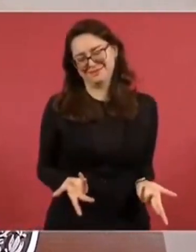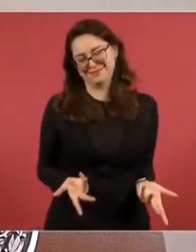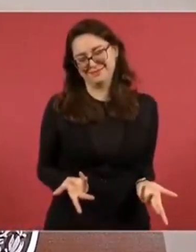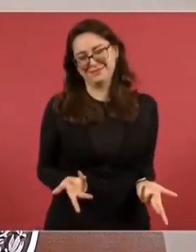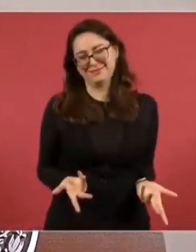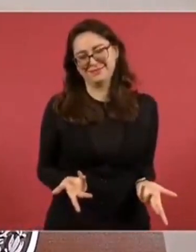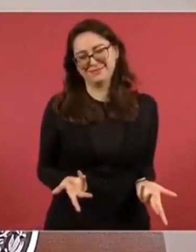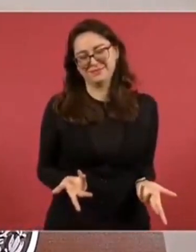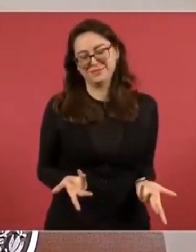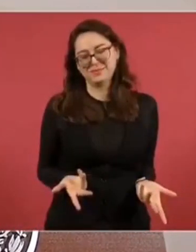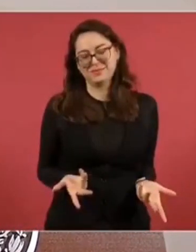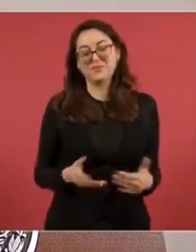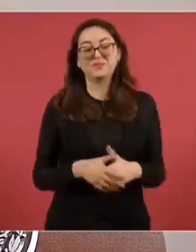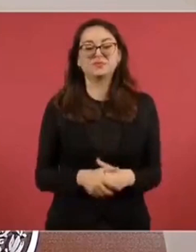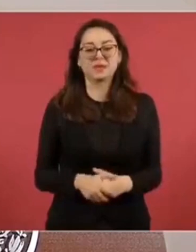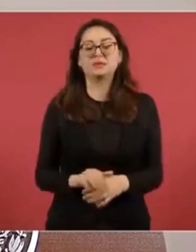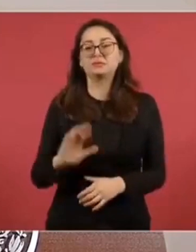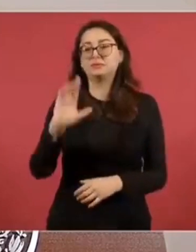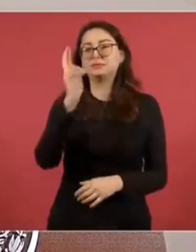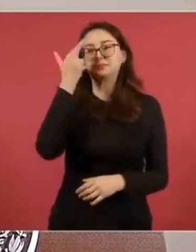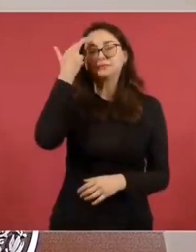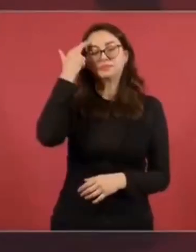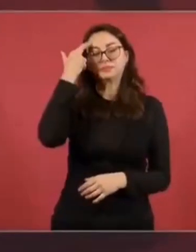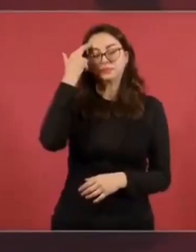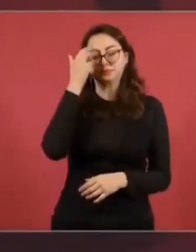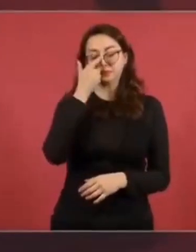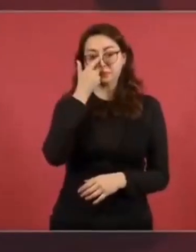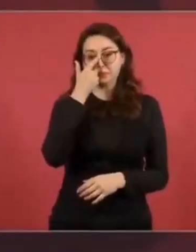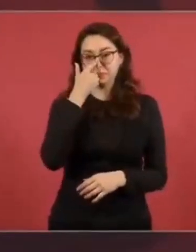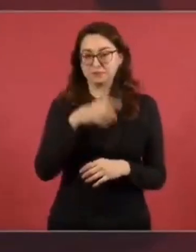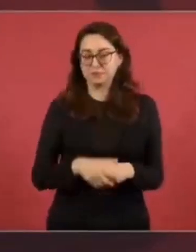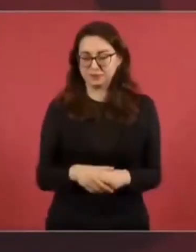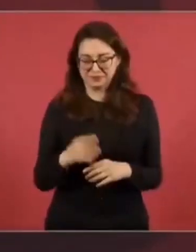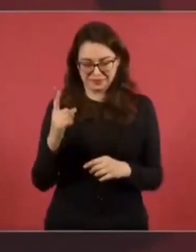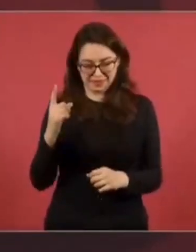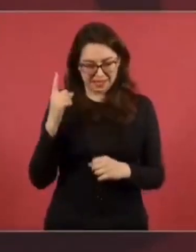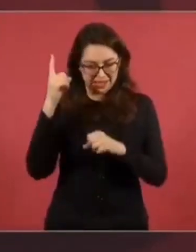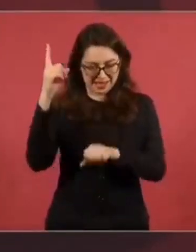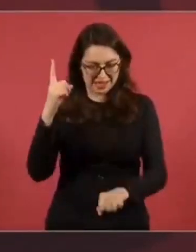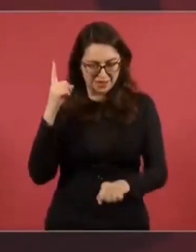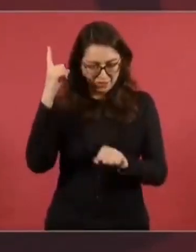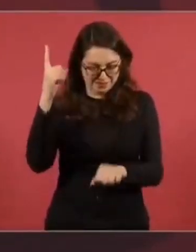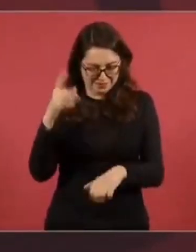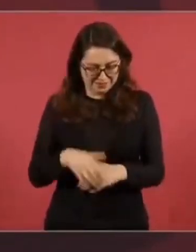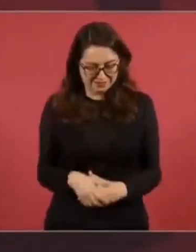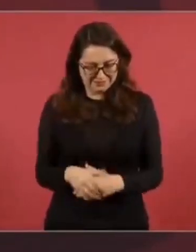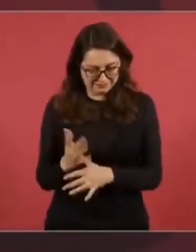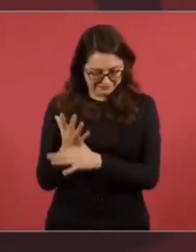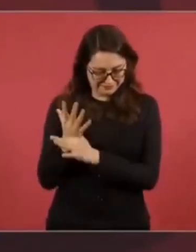decía el Quijote, que por la dignidad…